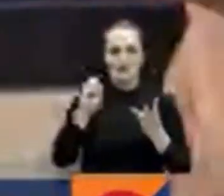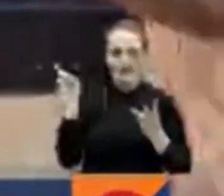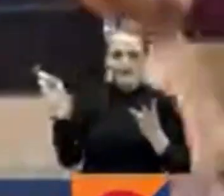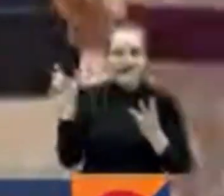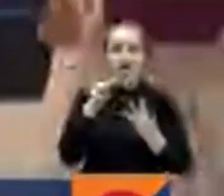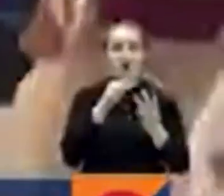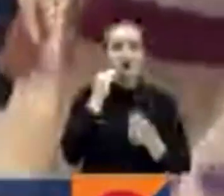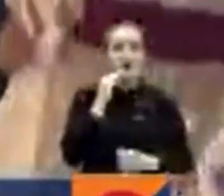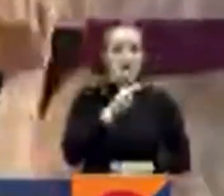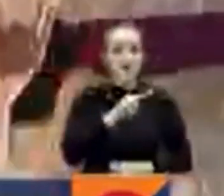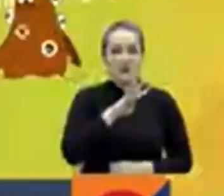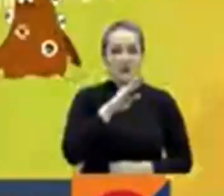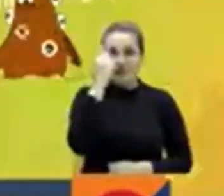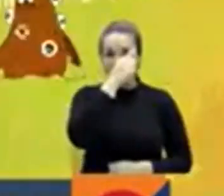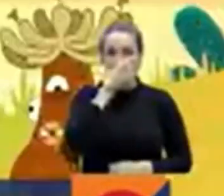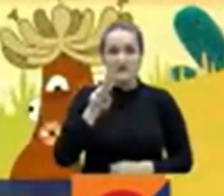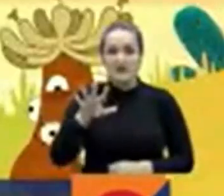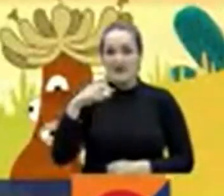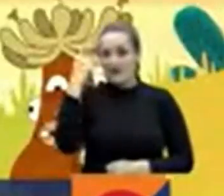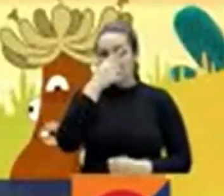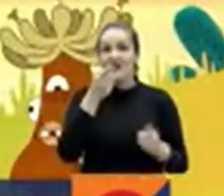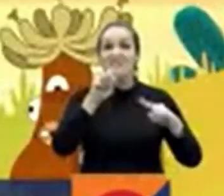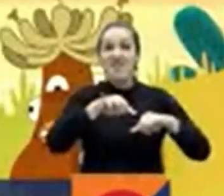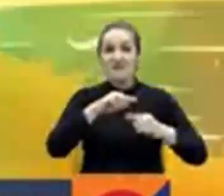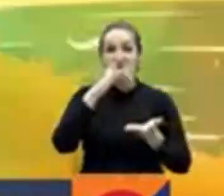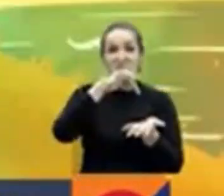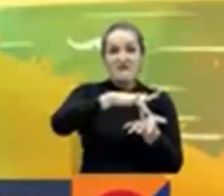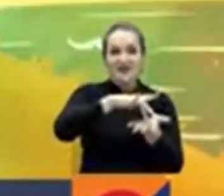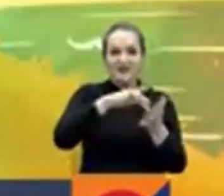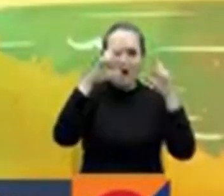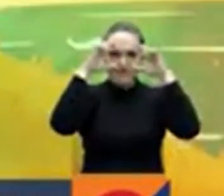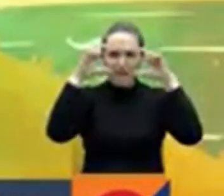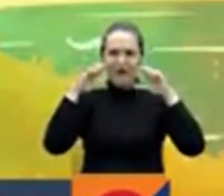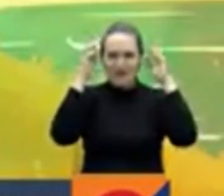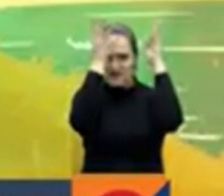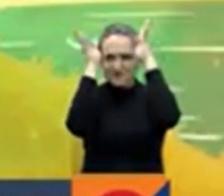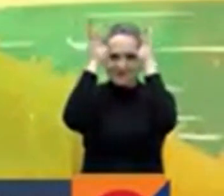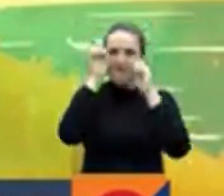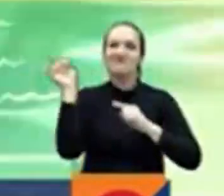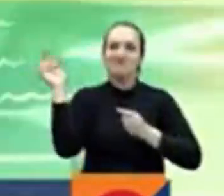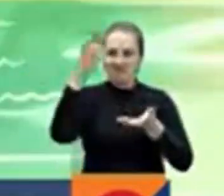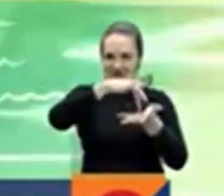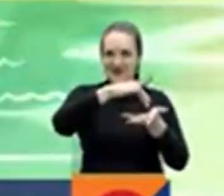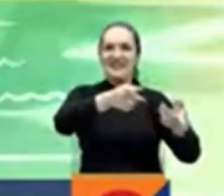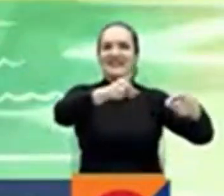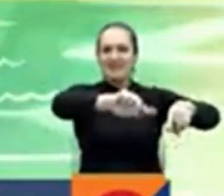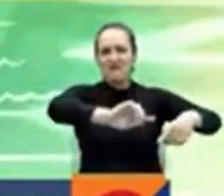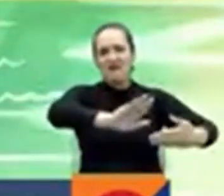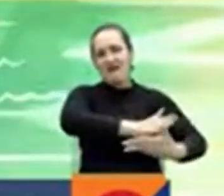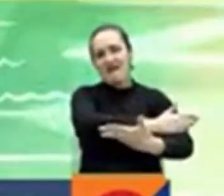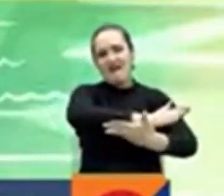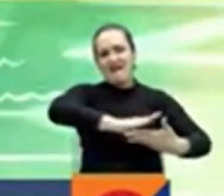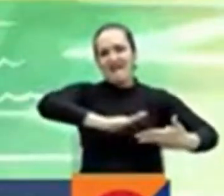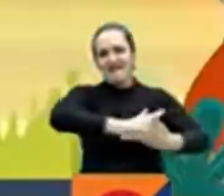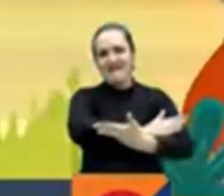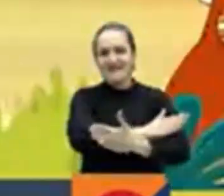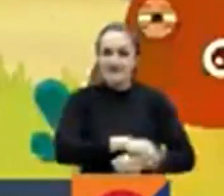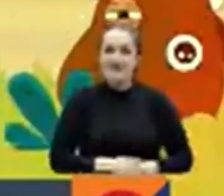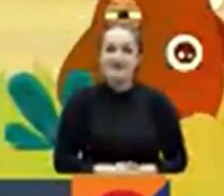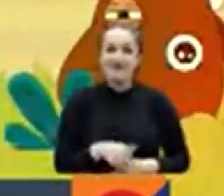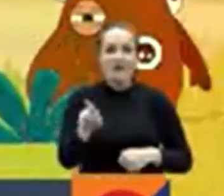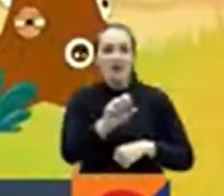24 y 25 de septiembre también estará el influencer medioambiental más famoso el frailejón Ernesto Pérez